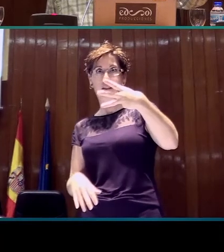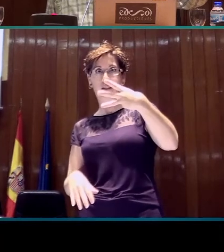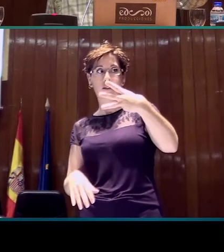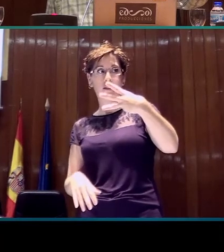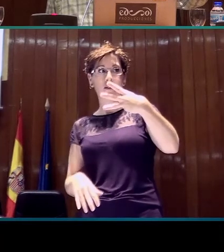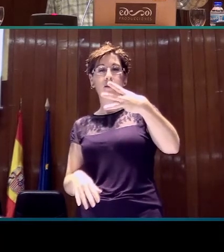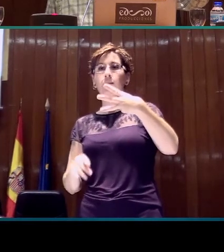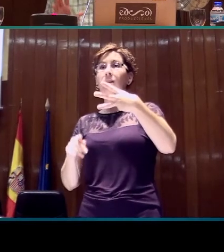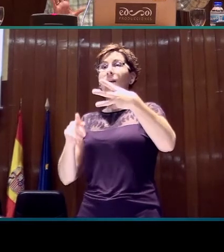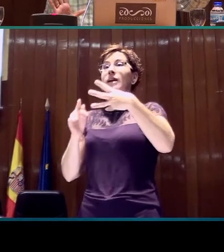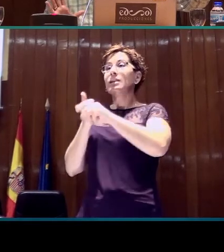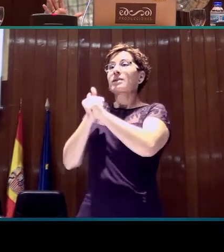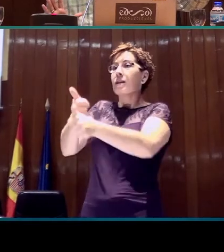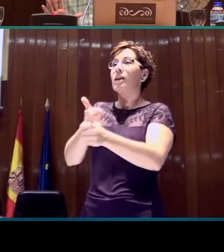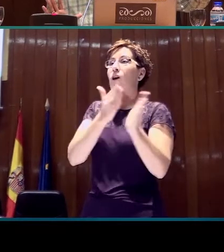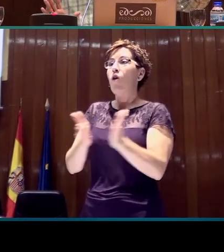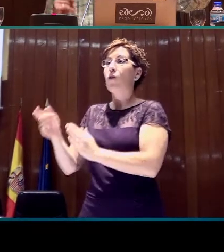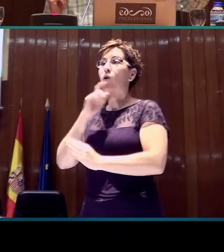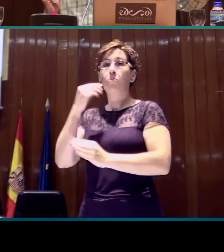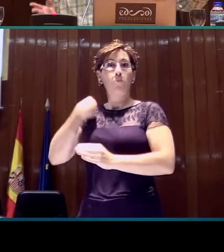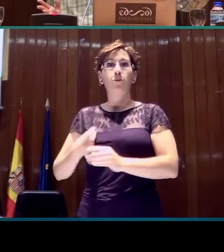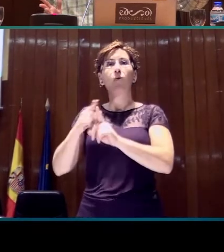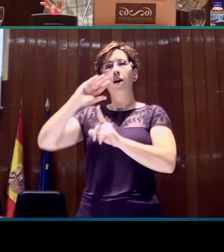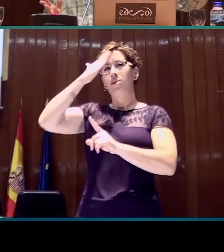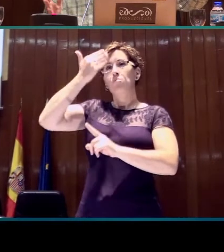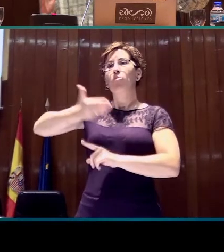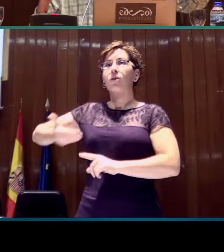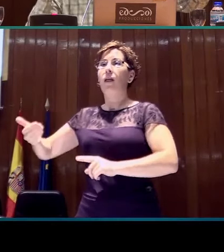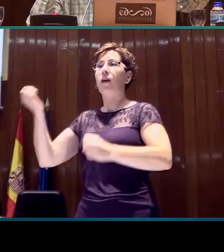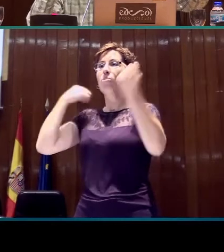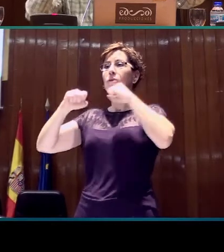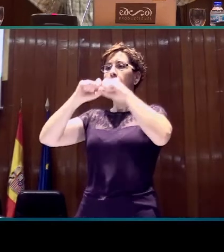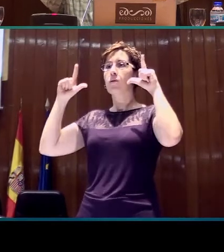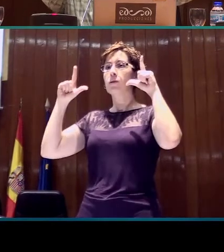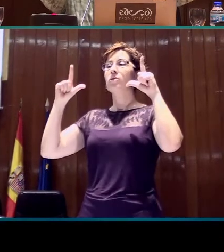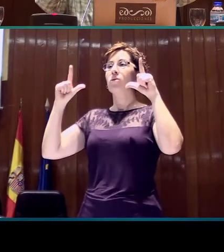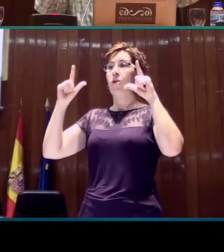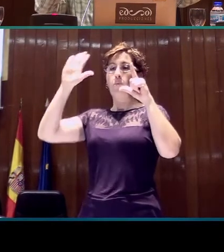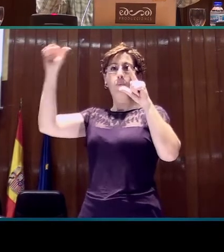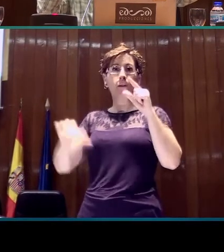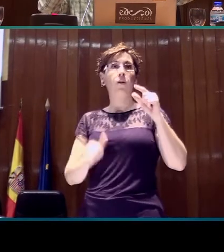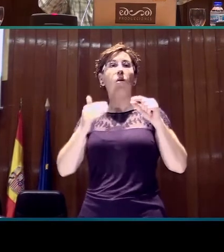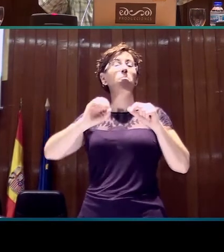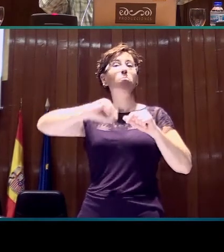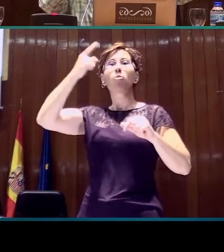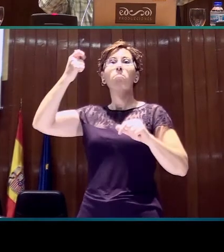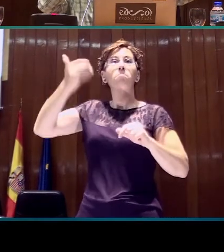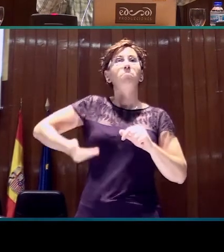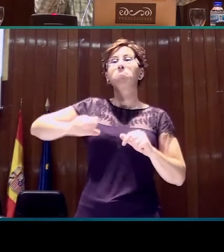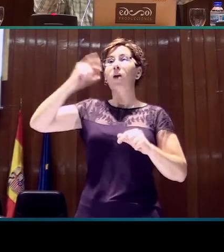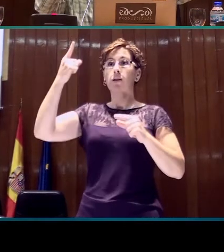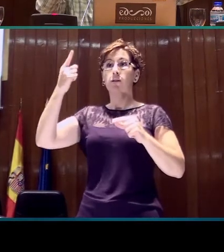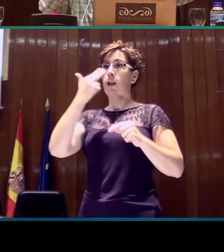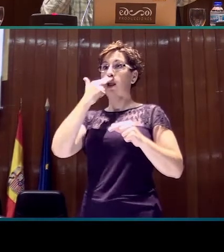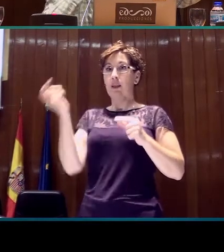siguiendo los elementos de la lista es simplemente de protagonismo. En una película, el protagonista es Charlotte y está en primer lugar, en segundo lugar la vendedora,